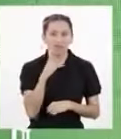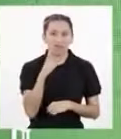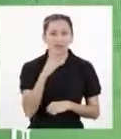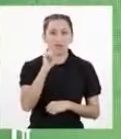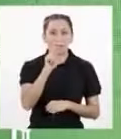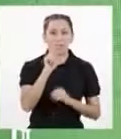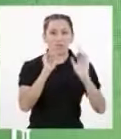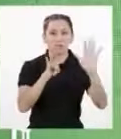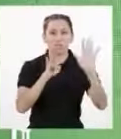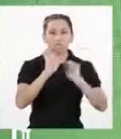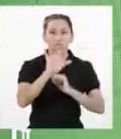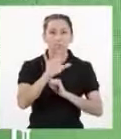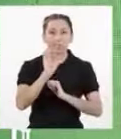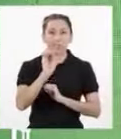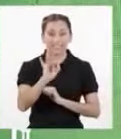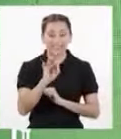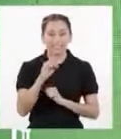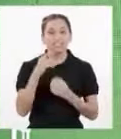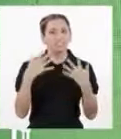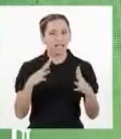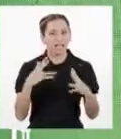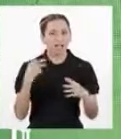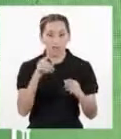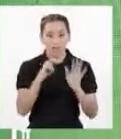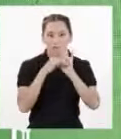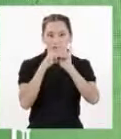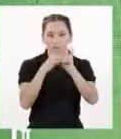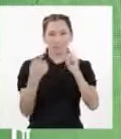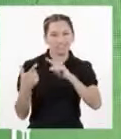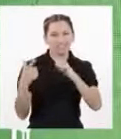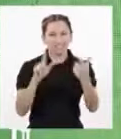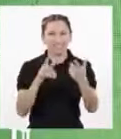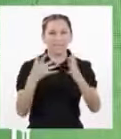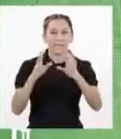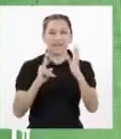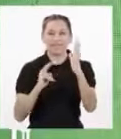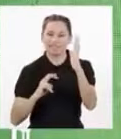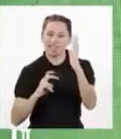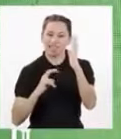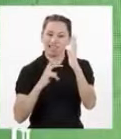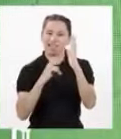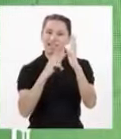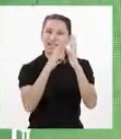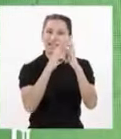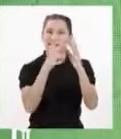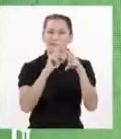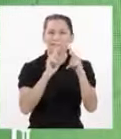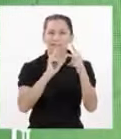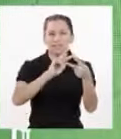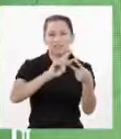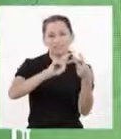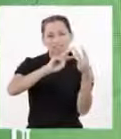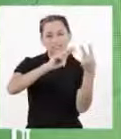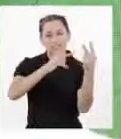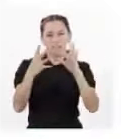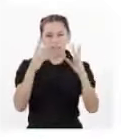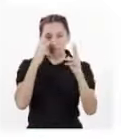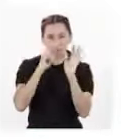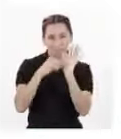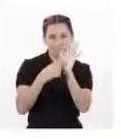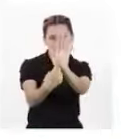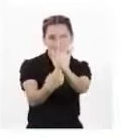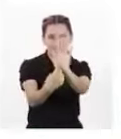de 1953 el nuevo modelo estuvo listo y se asemejaba a una escalera de cuerda A la que se le hubiera dado un giro algo así